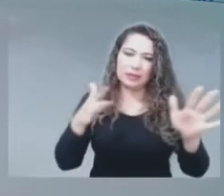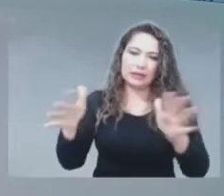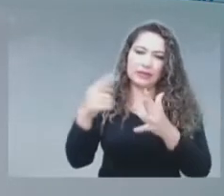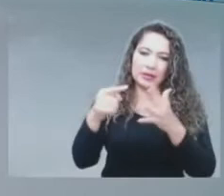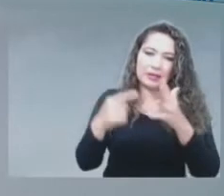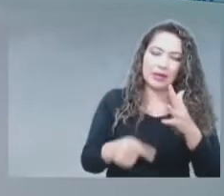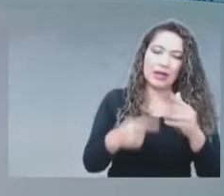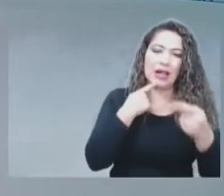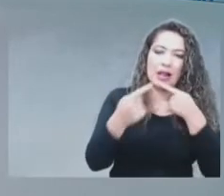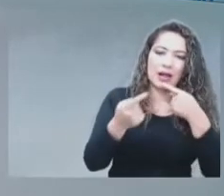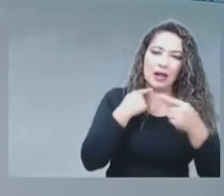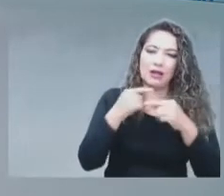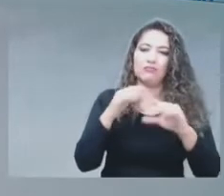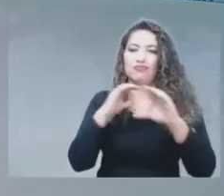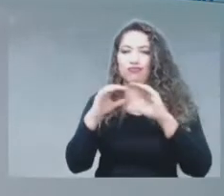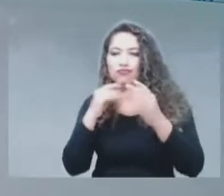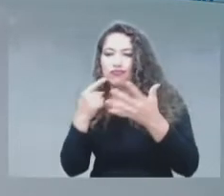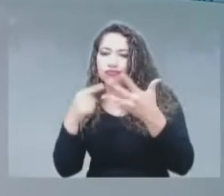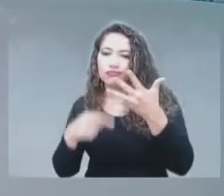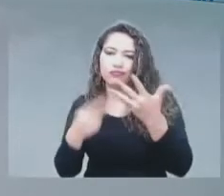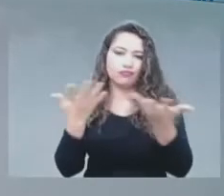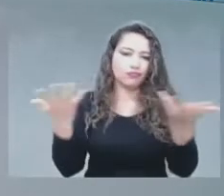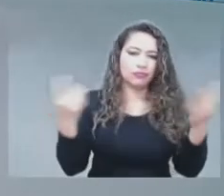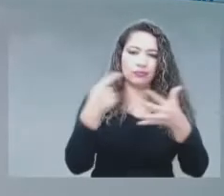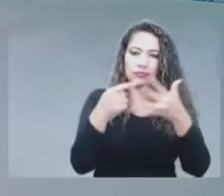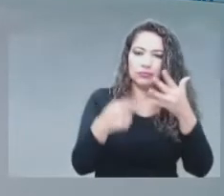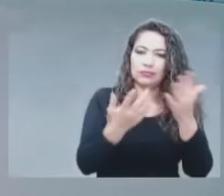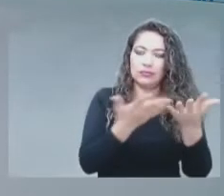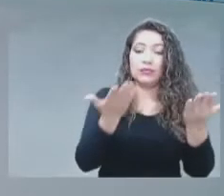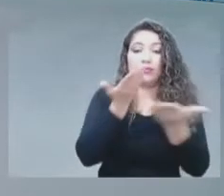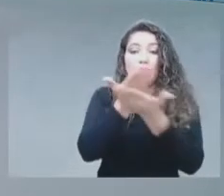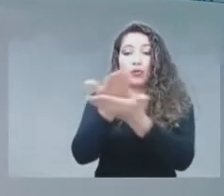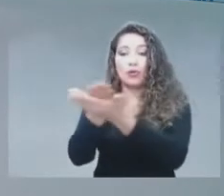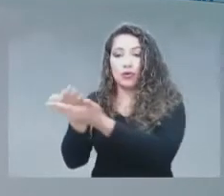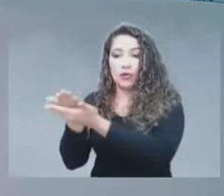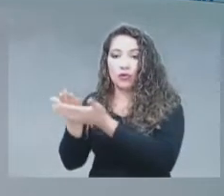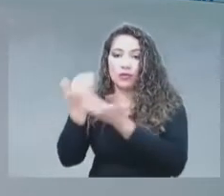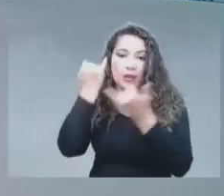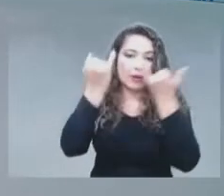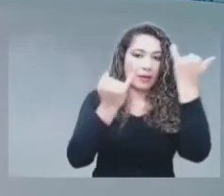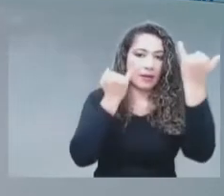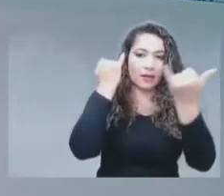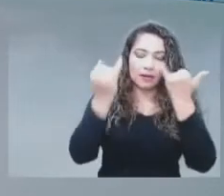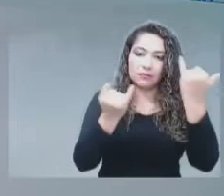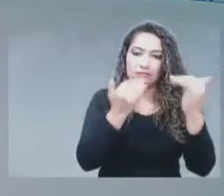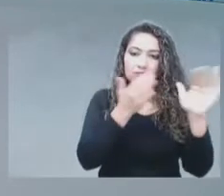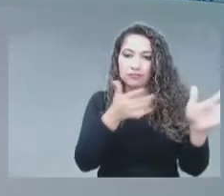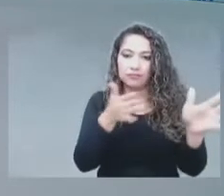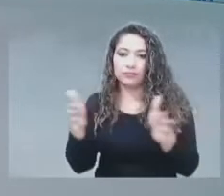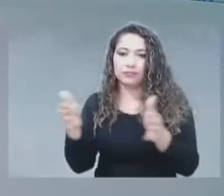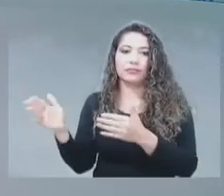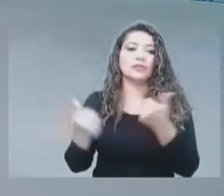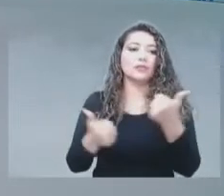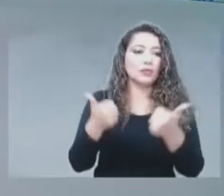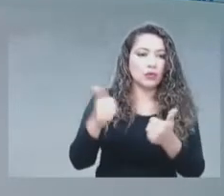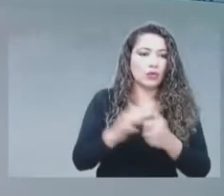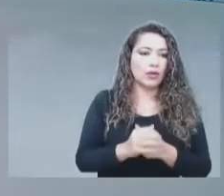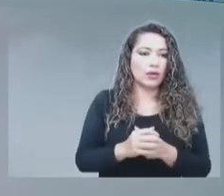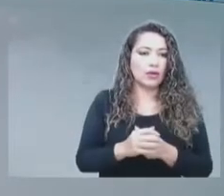propuestas, en fin, la tuvimos hasta el 22 de noviembre.